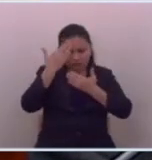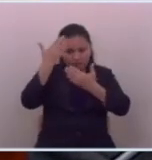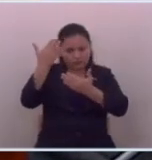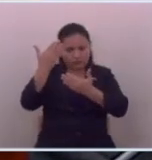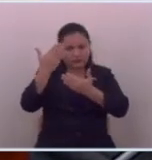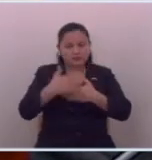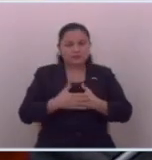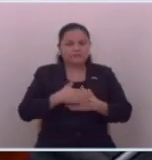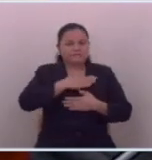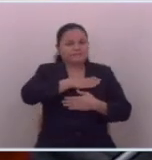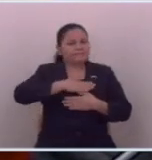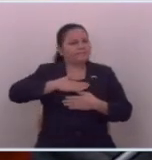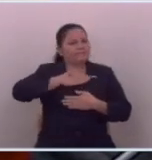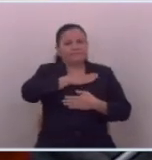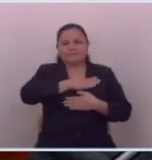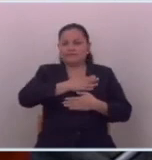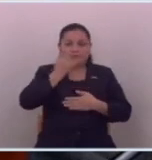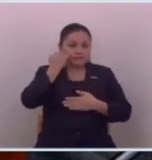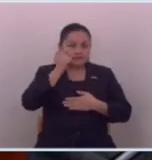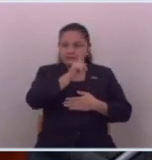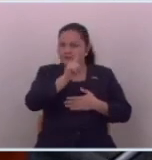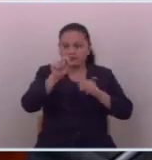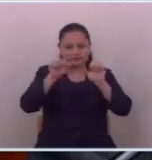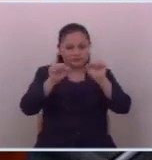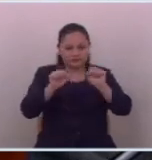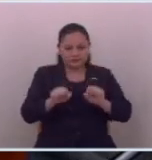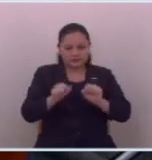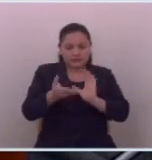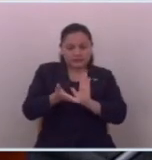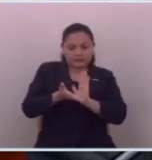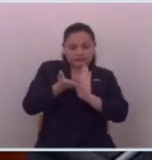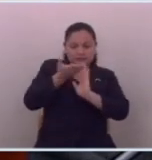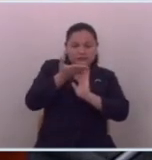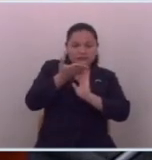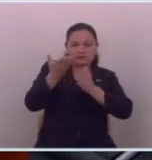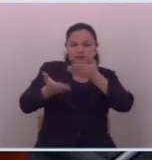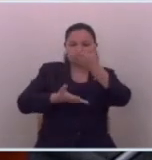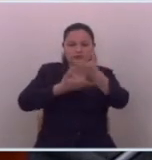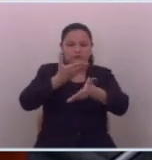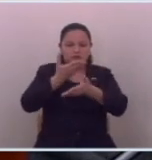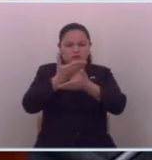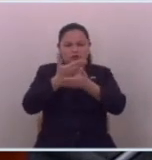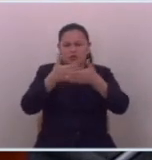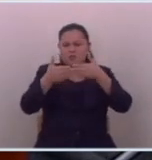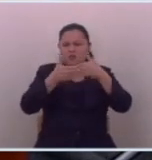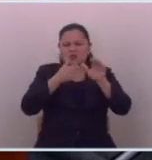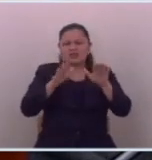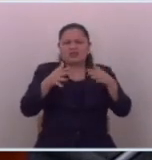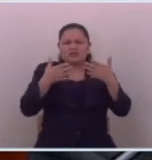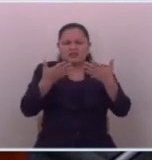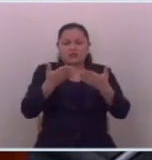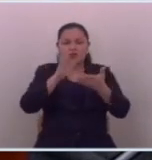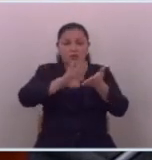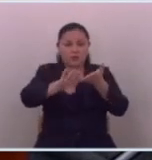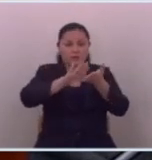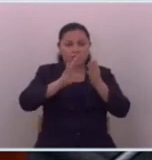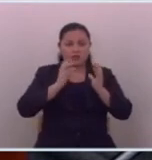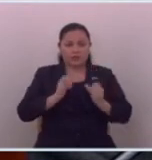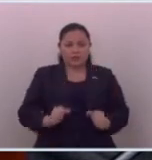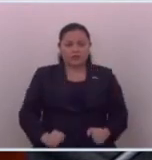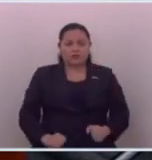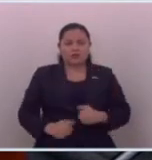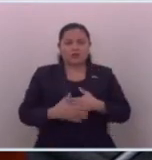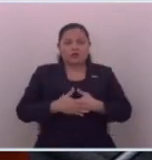lo siento si ustedes no pudieron crecer sus negocios independientemente de la pauta de un gobierno